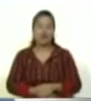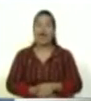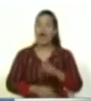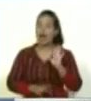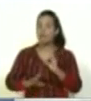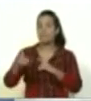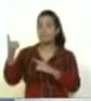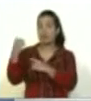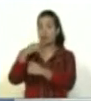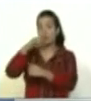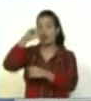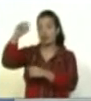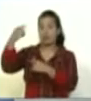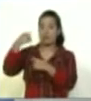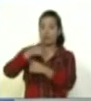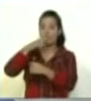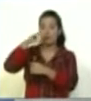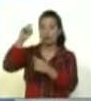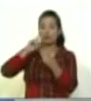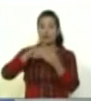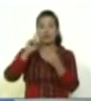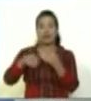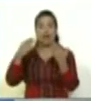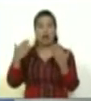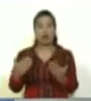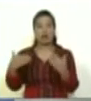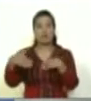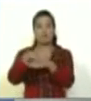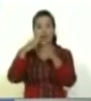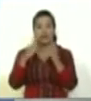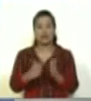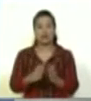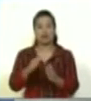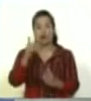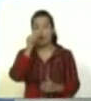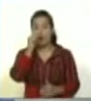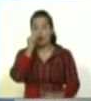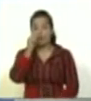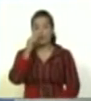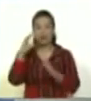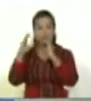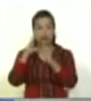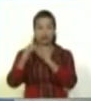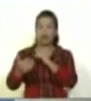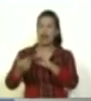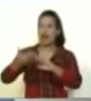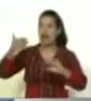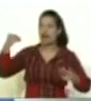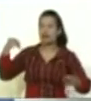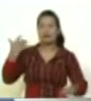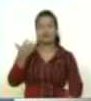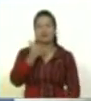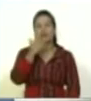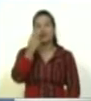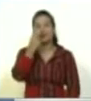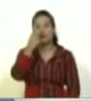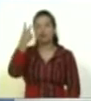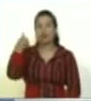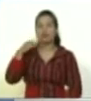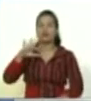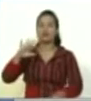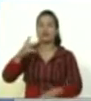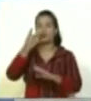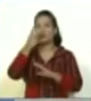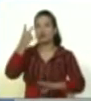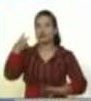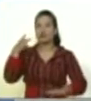instrucción del presidente Nicolás Maduro y del actual ministro Ernesto Villegas Poljar. Hace exactamente dos añitos. Hoy